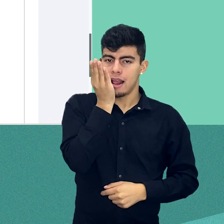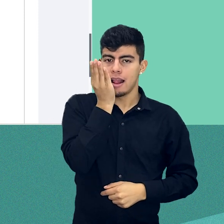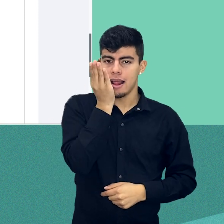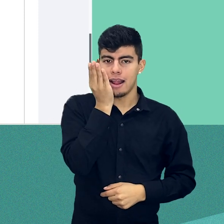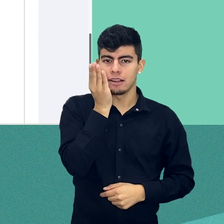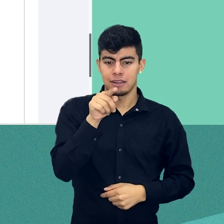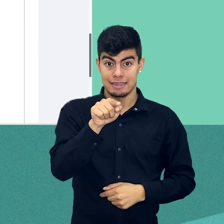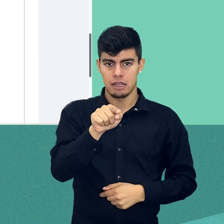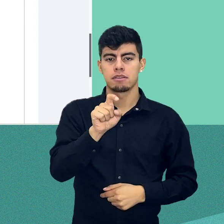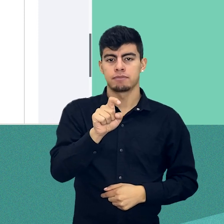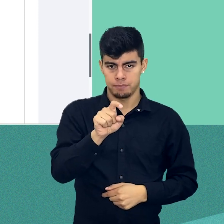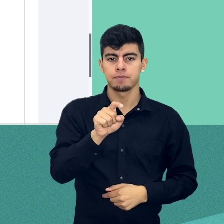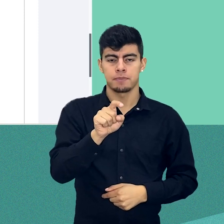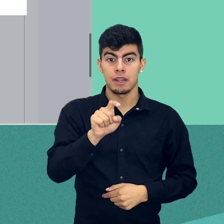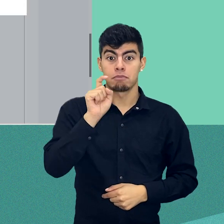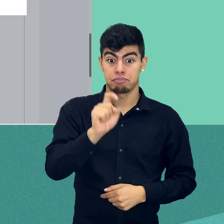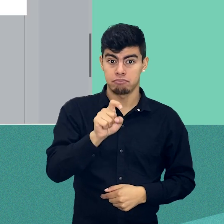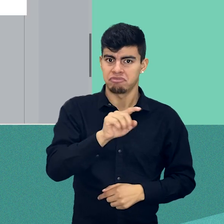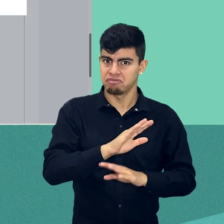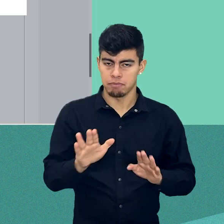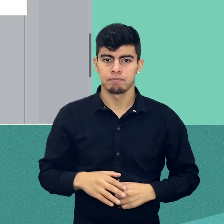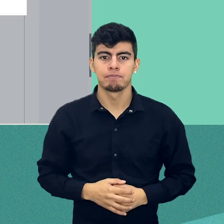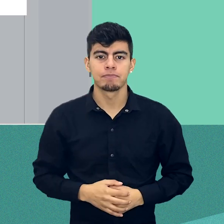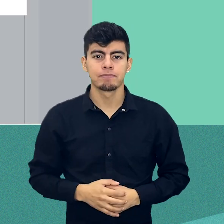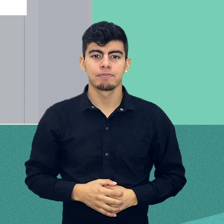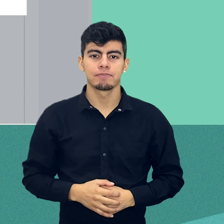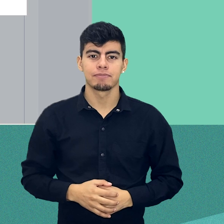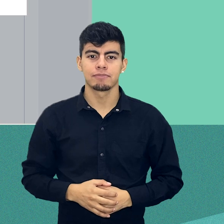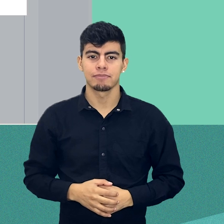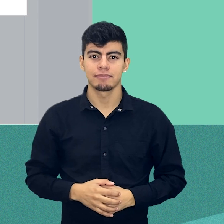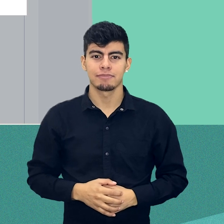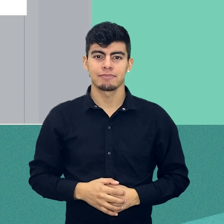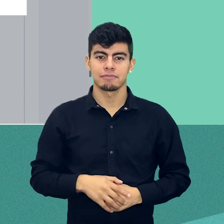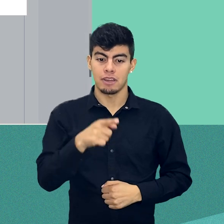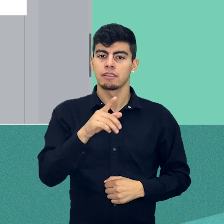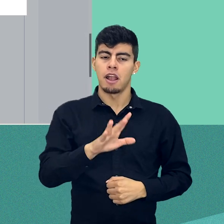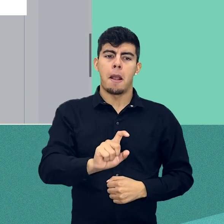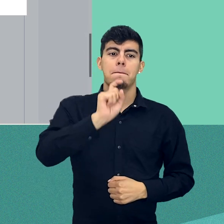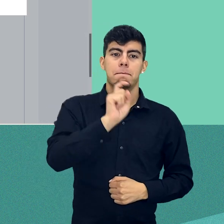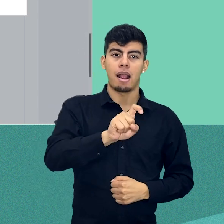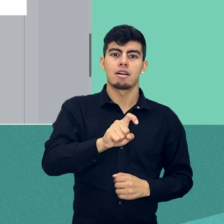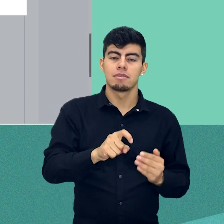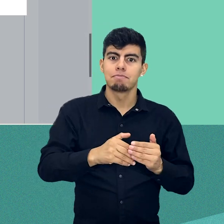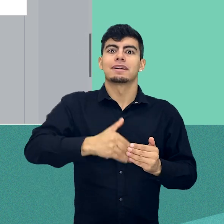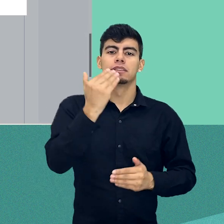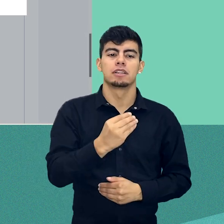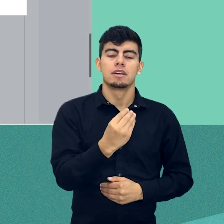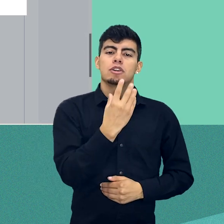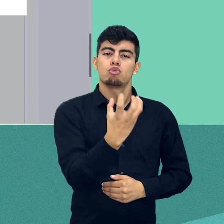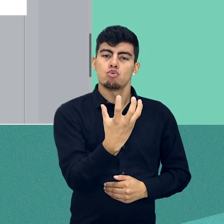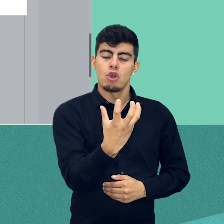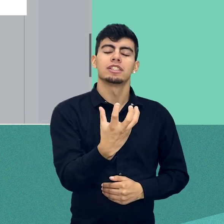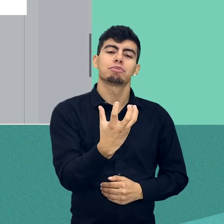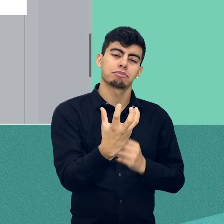daremos clic en el botón Grabar audio. El cual desplegará un recuadro con el botón Iniciar grabación. Al hacer